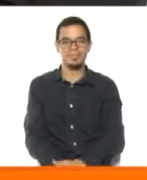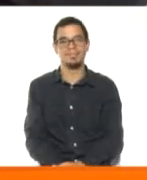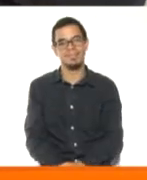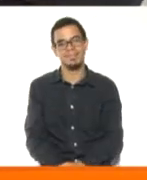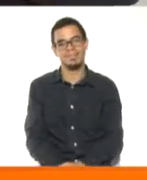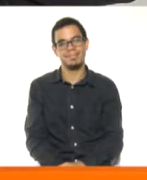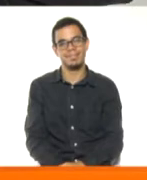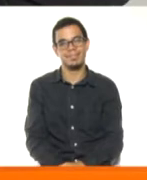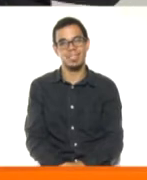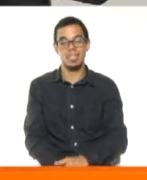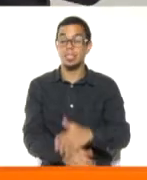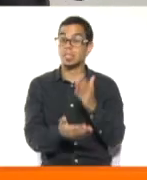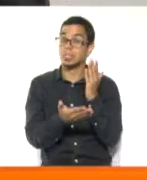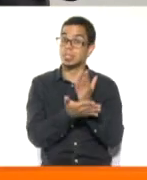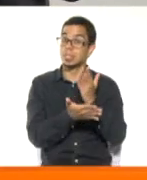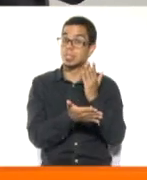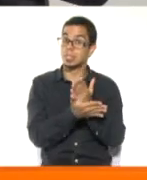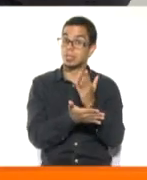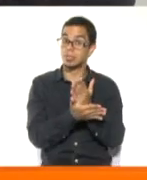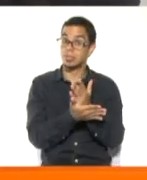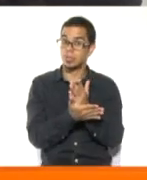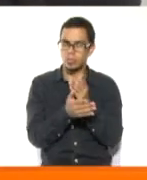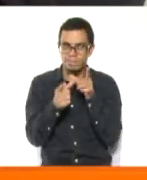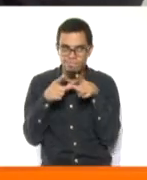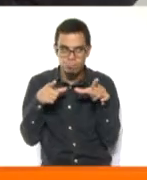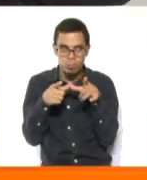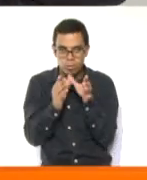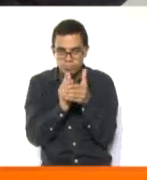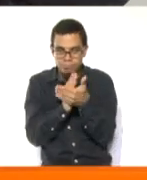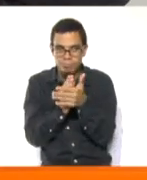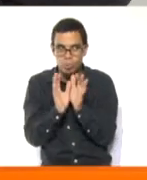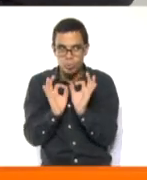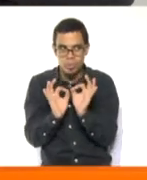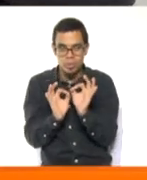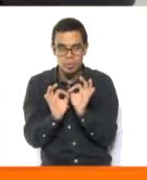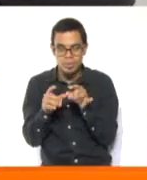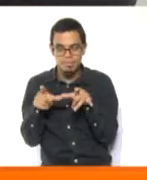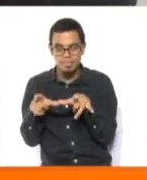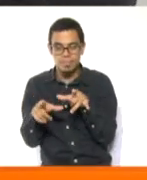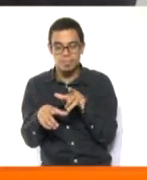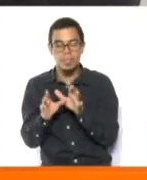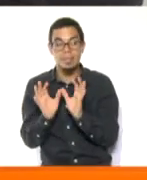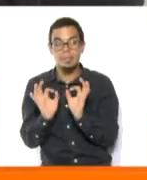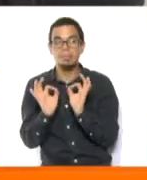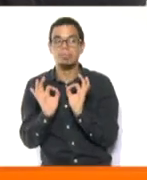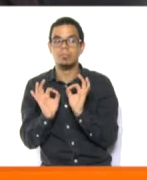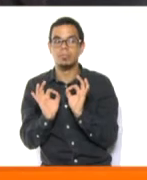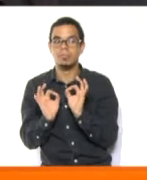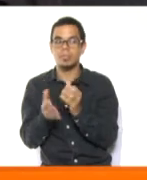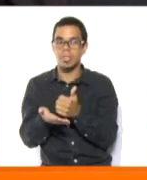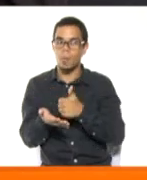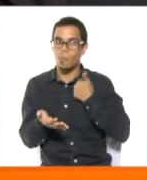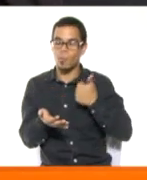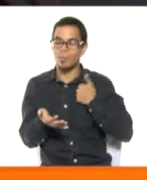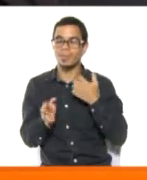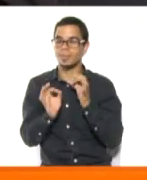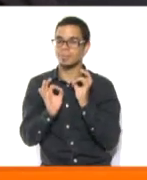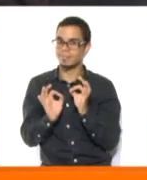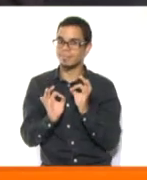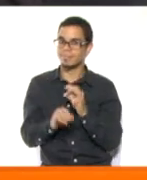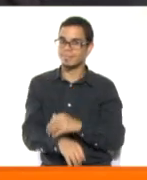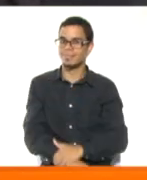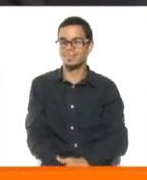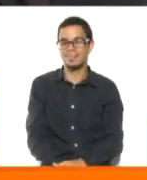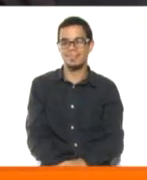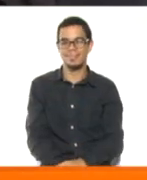Así es. Siempre, aunque sea un rinconcito, que sea nuestro espacio productivo. Claro. Y